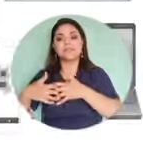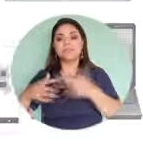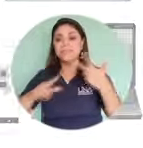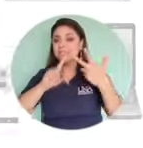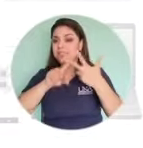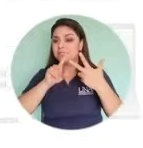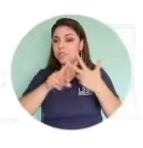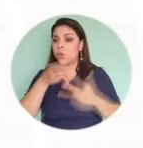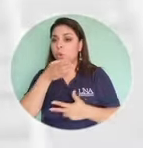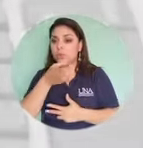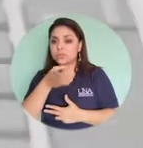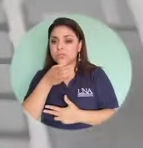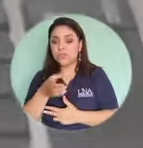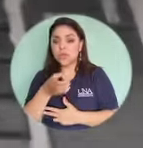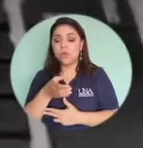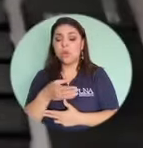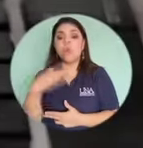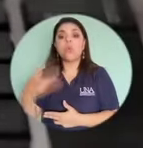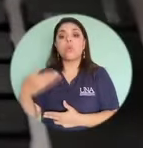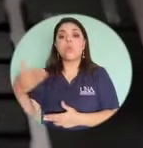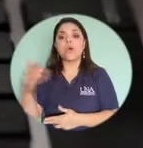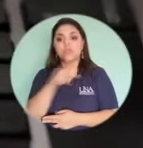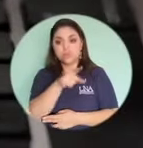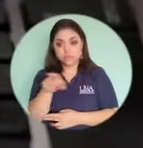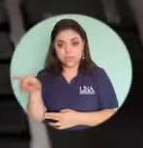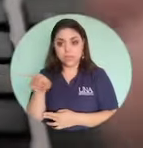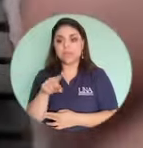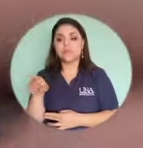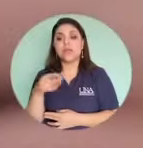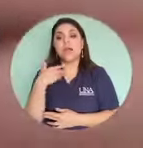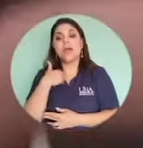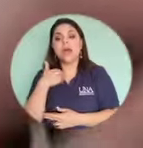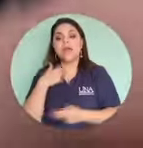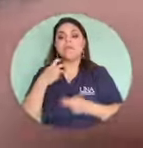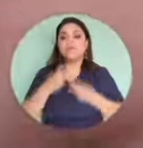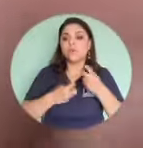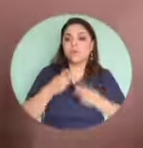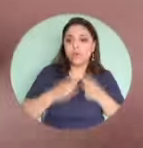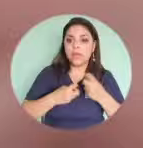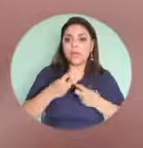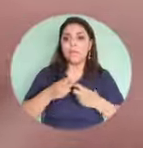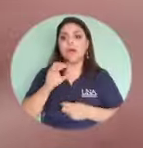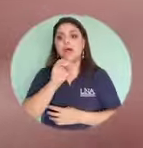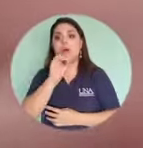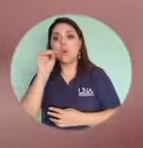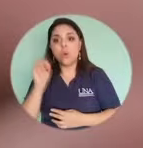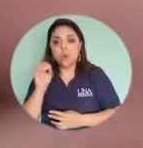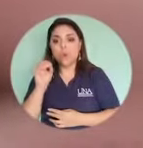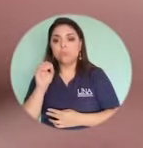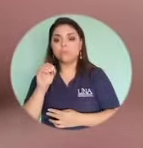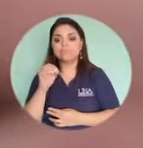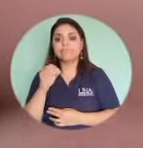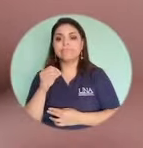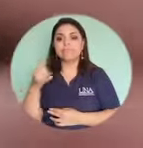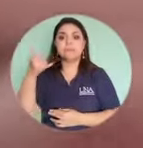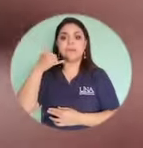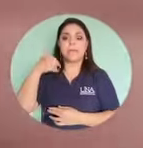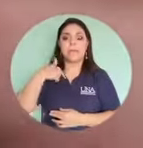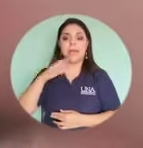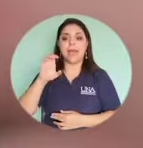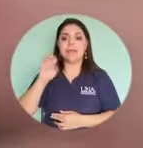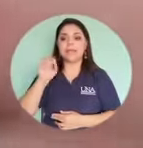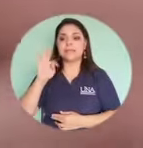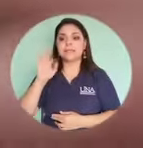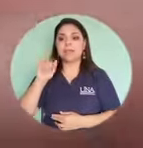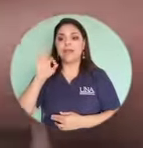de la entidad. Y tercero, también cuando tengan algún tipo de problema o sean víctimas del